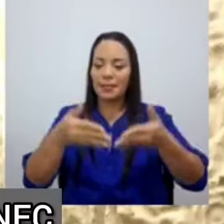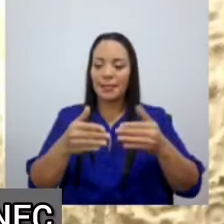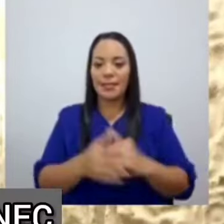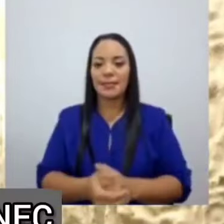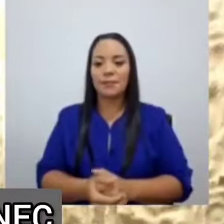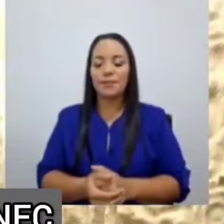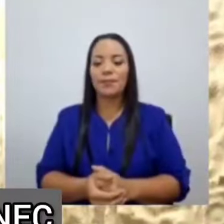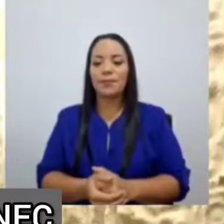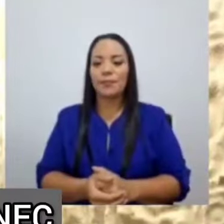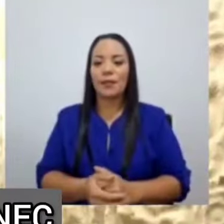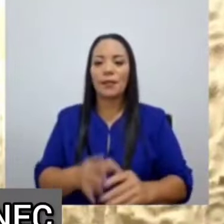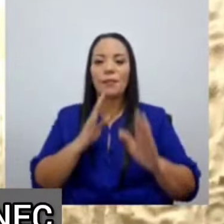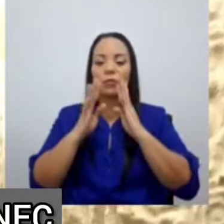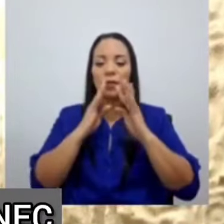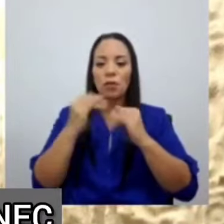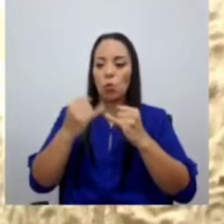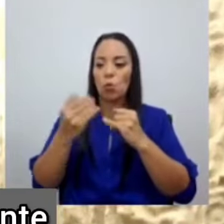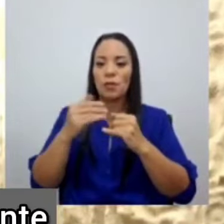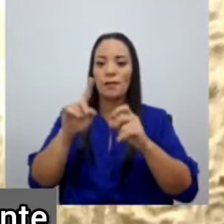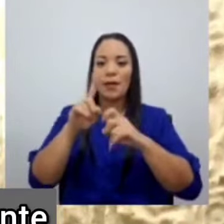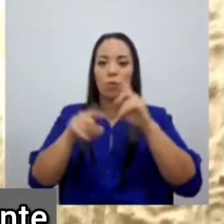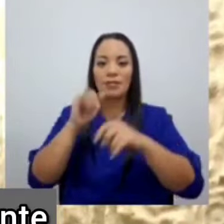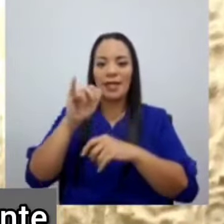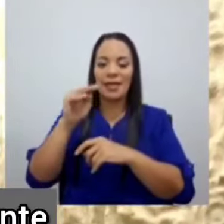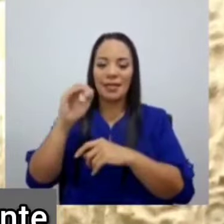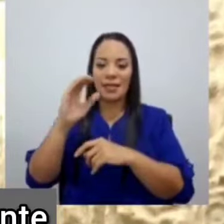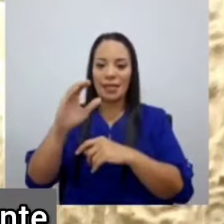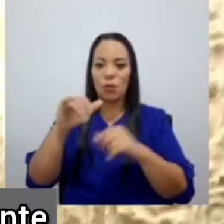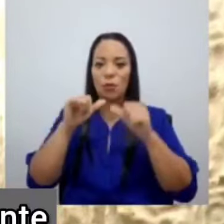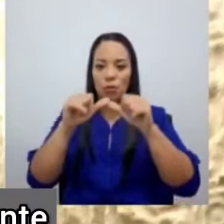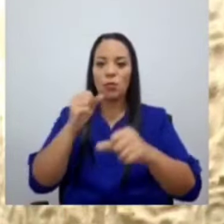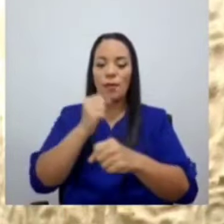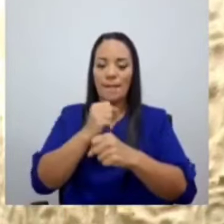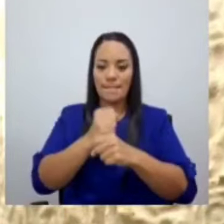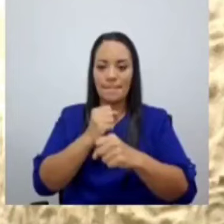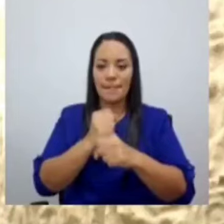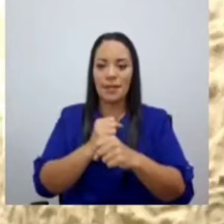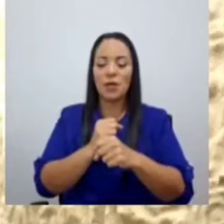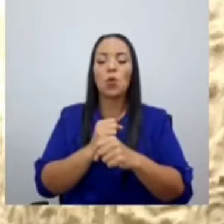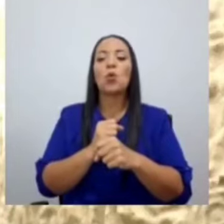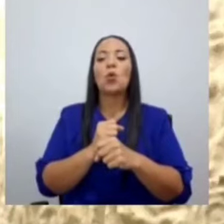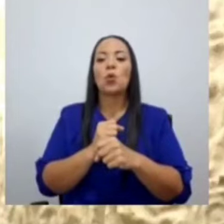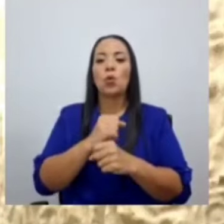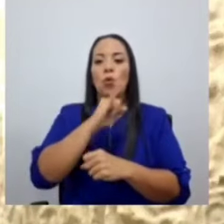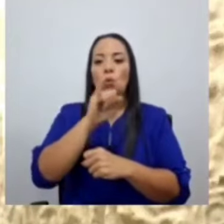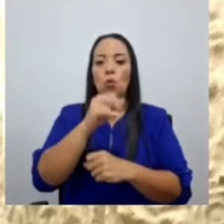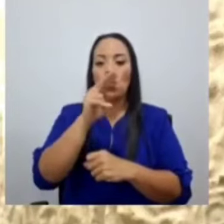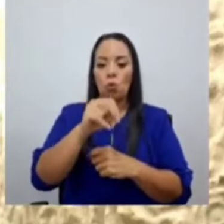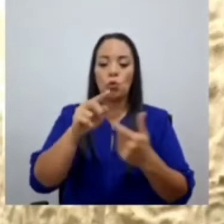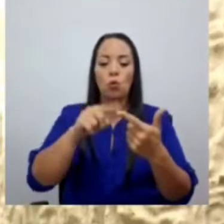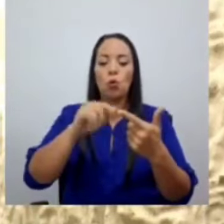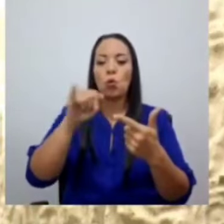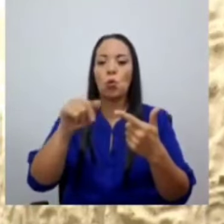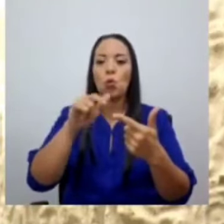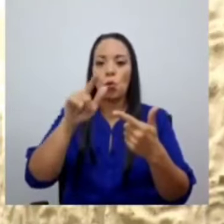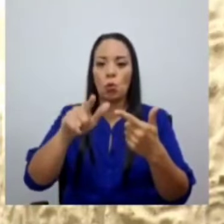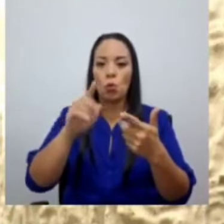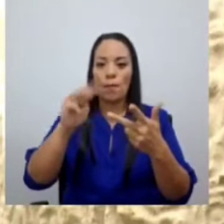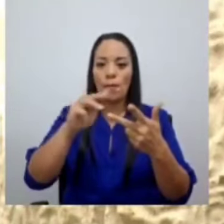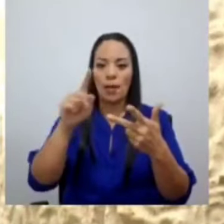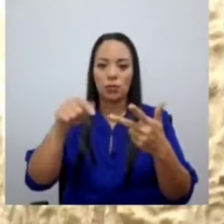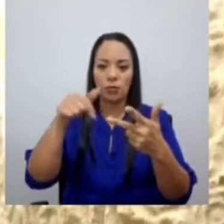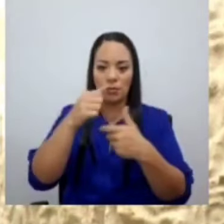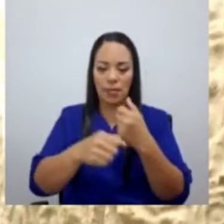Nos vamos a referir a la última encuesta del INEC, la encuesta continua de empleo, correspondiente al trimestre de junio, julio y marzo del año, y